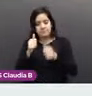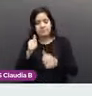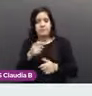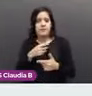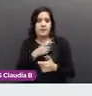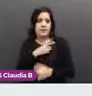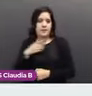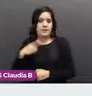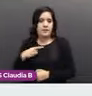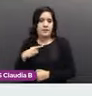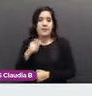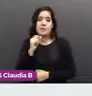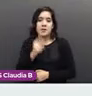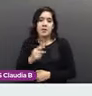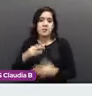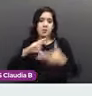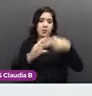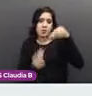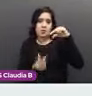Siguiente.